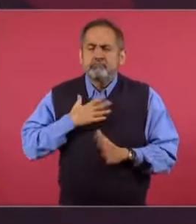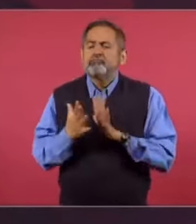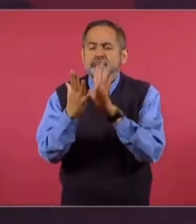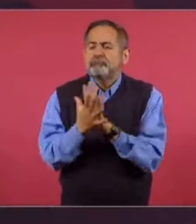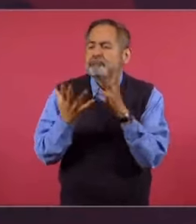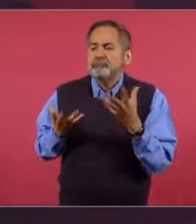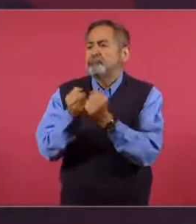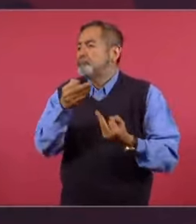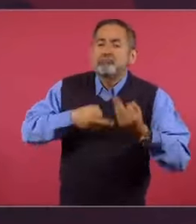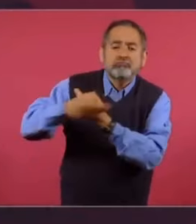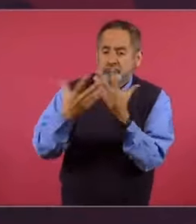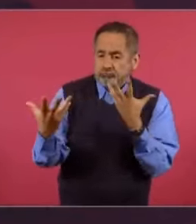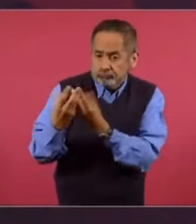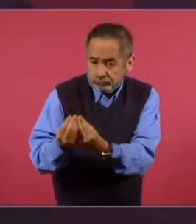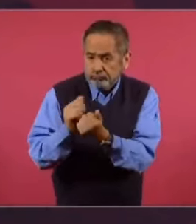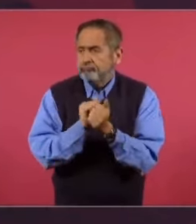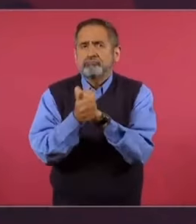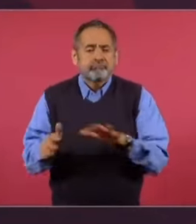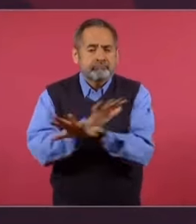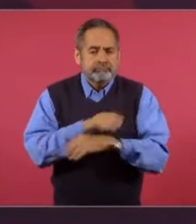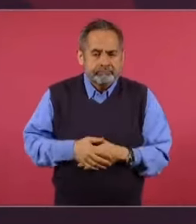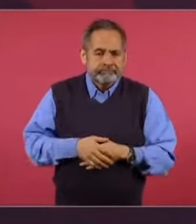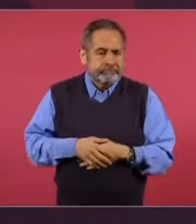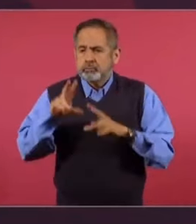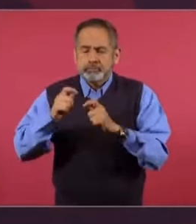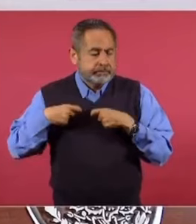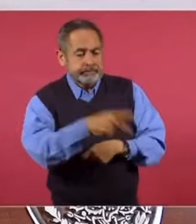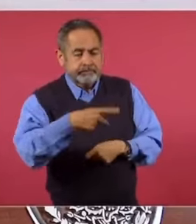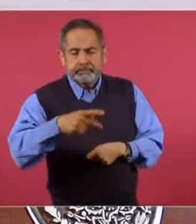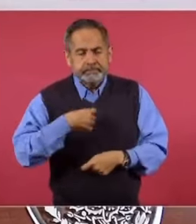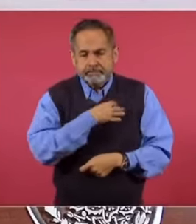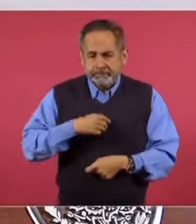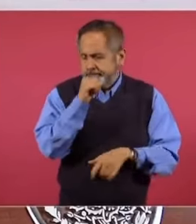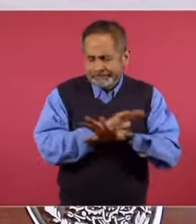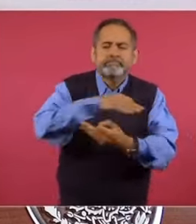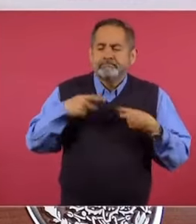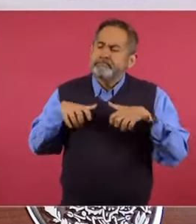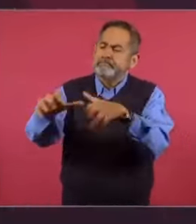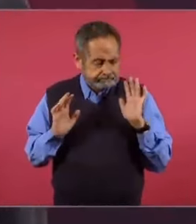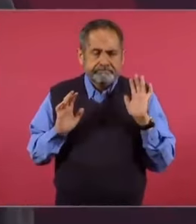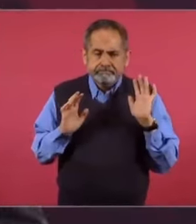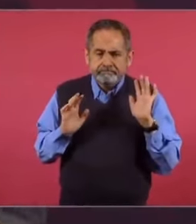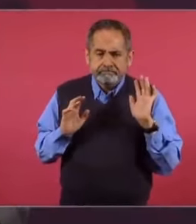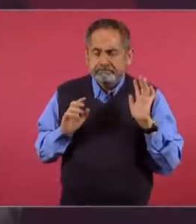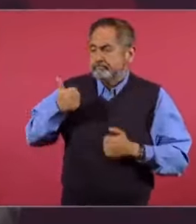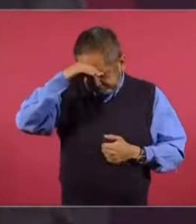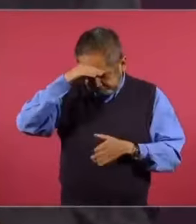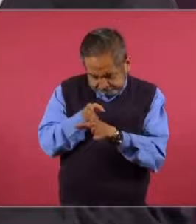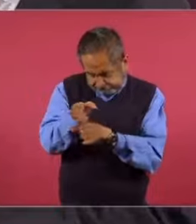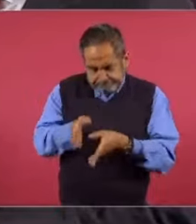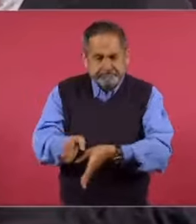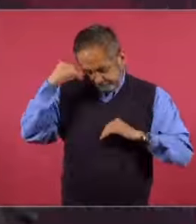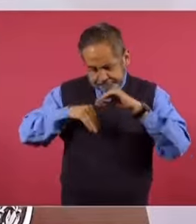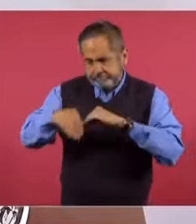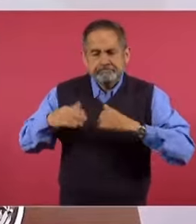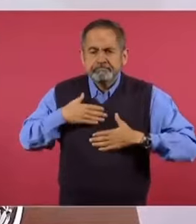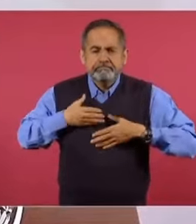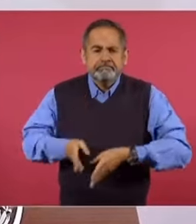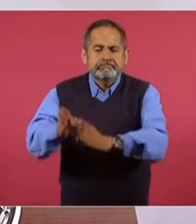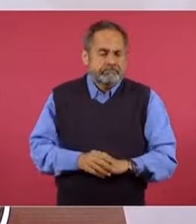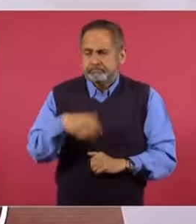para la transformación. Y no les pertenece a mis hijos ni a nadie. Cada quien tiene que forjarse su propio